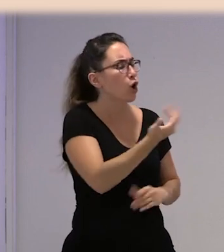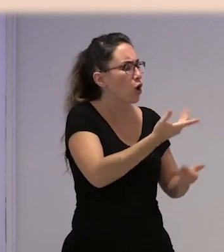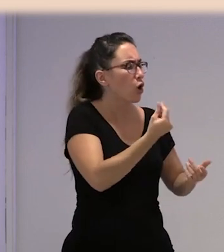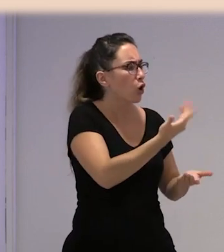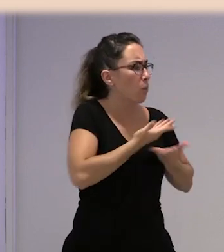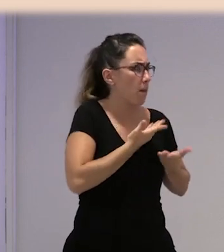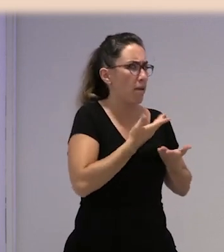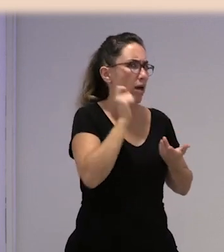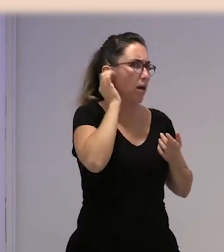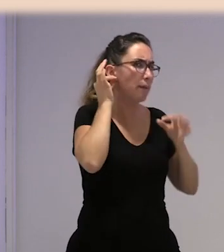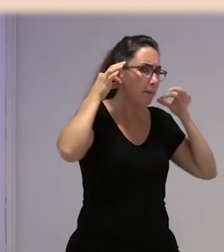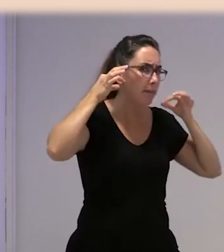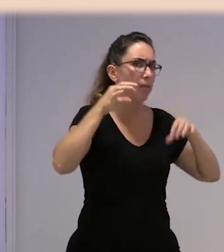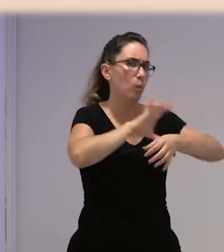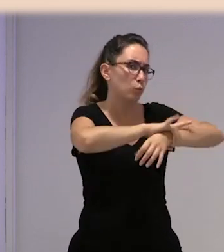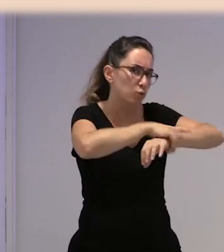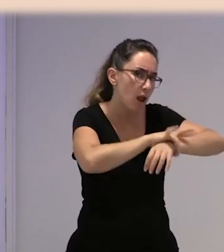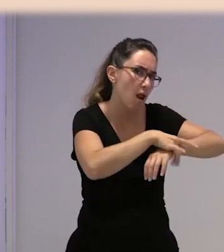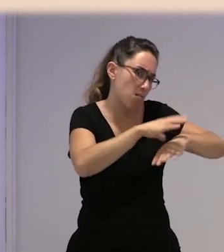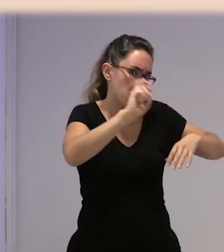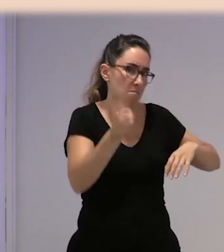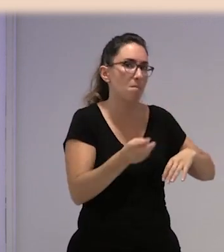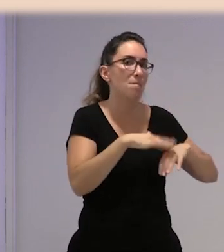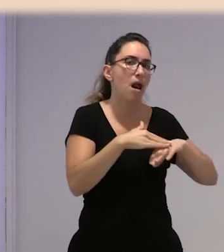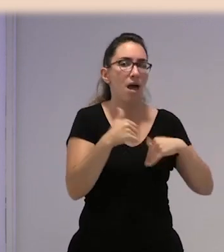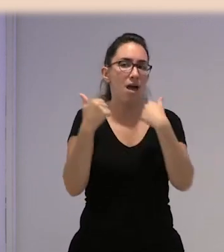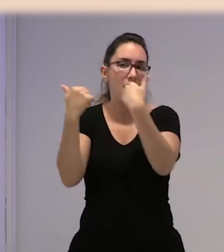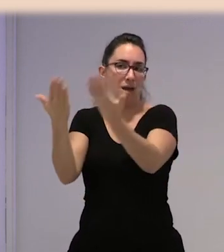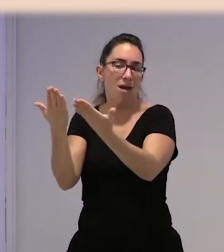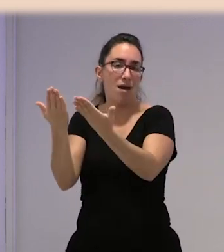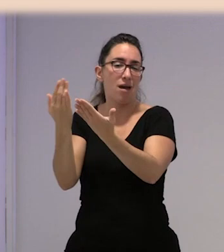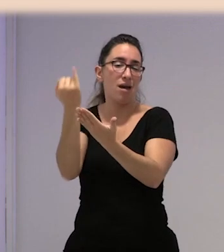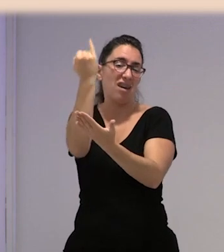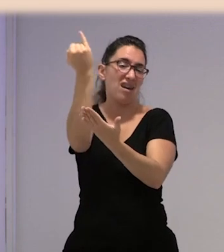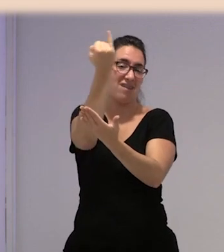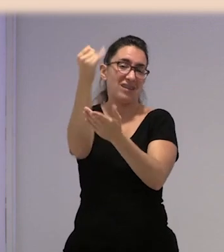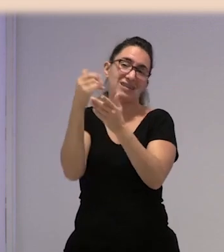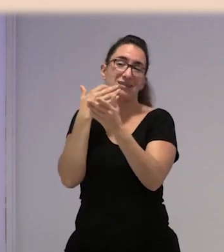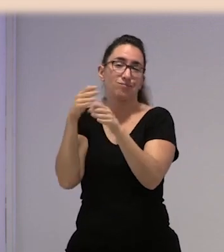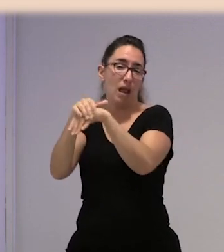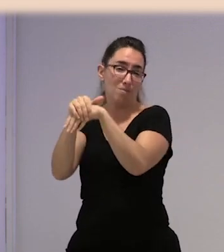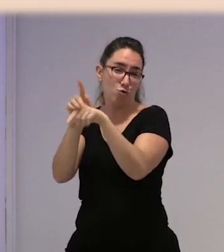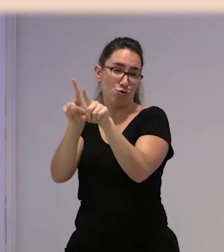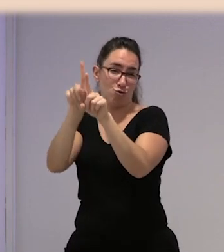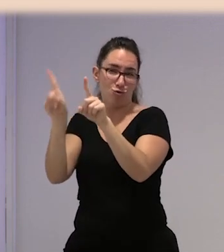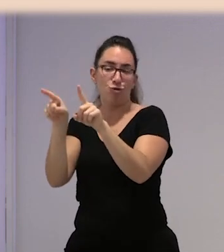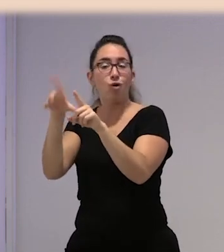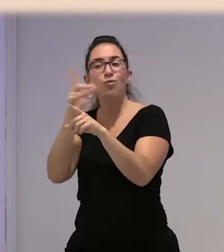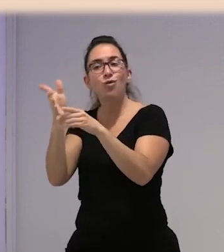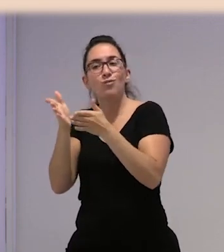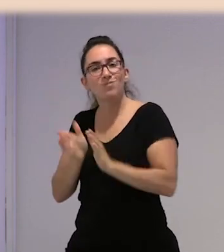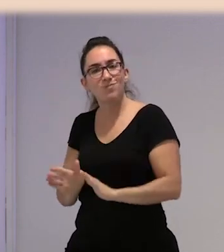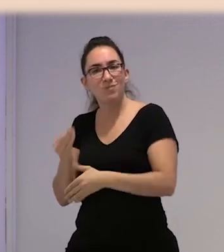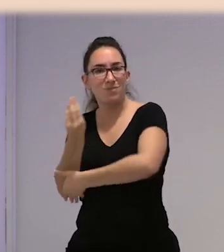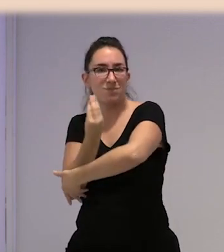pulsera para dársela a el que nosotros le llamamos la mano derecha de los dueños, que tuvo un niño, pues, esa mujer le